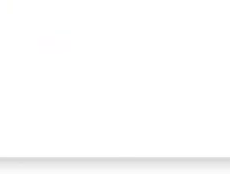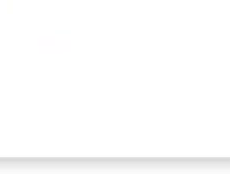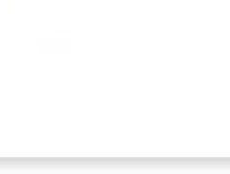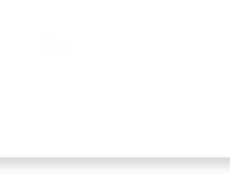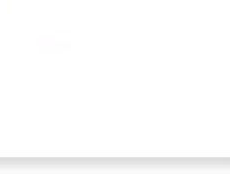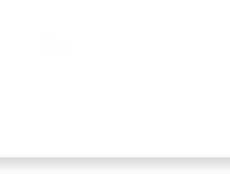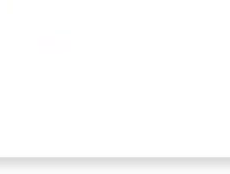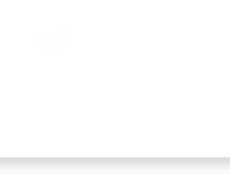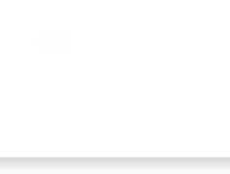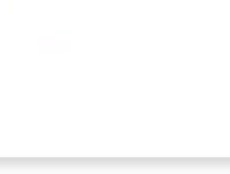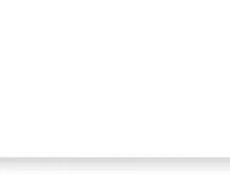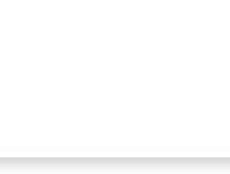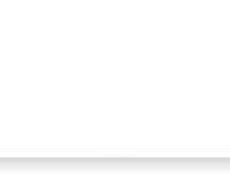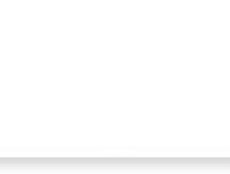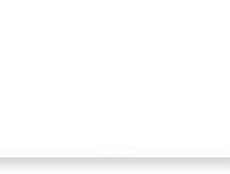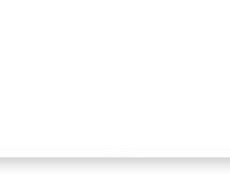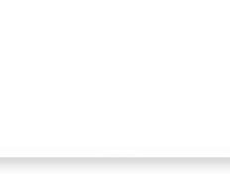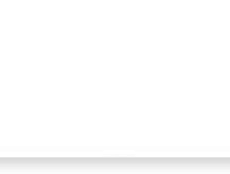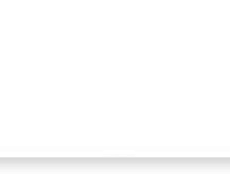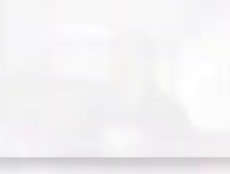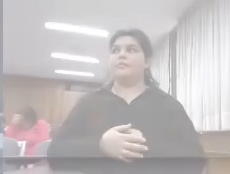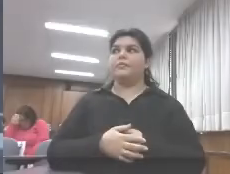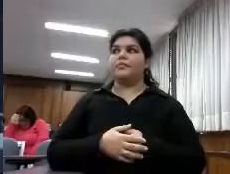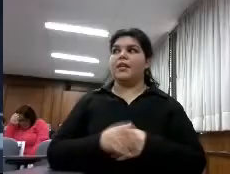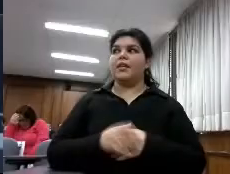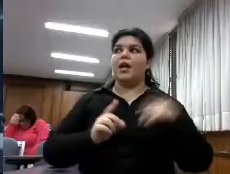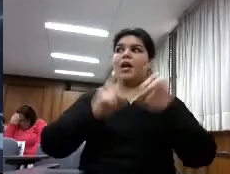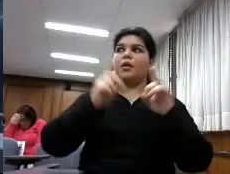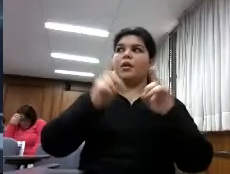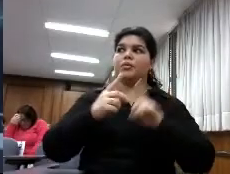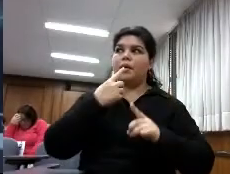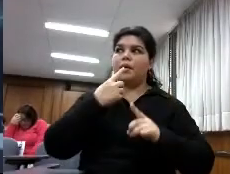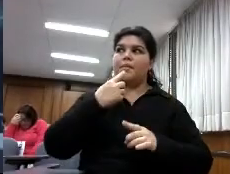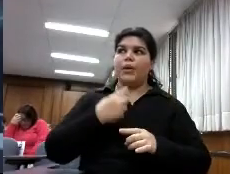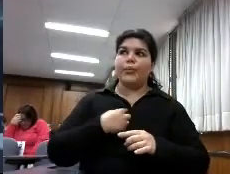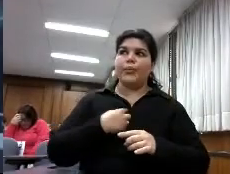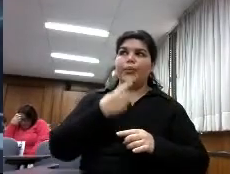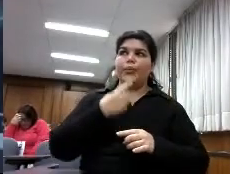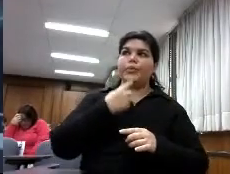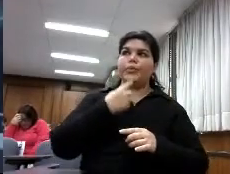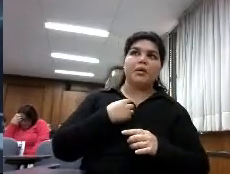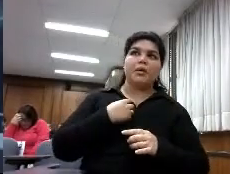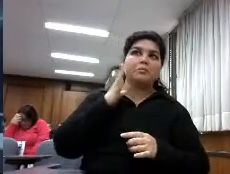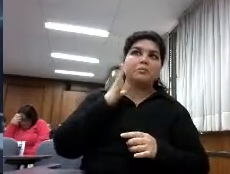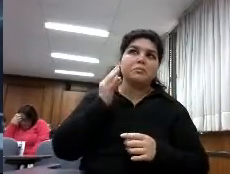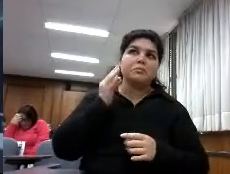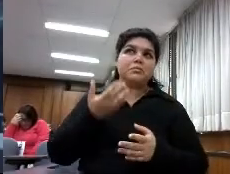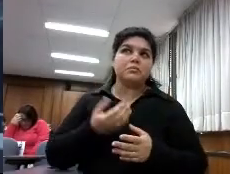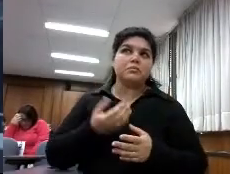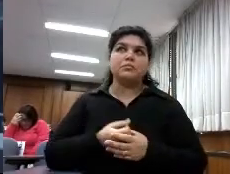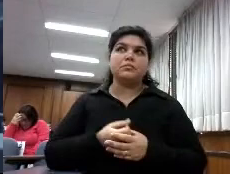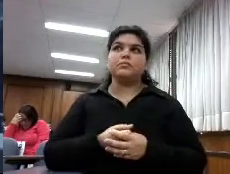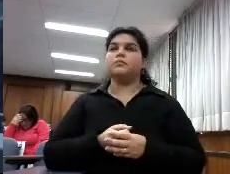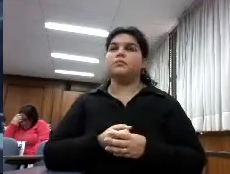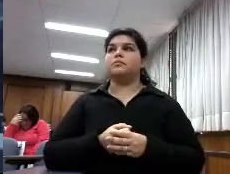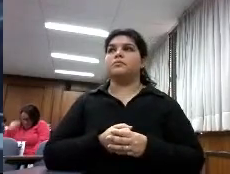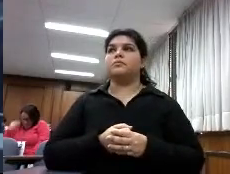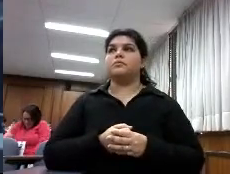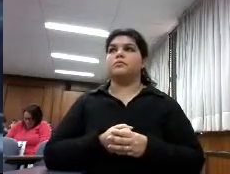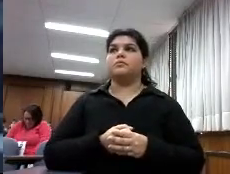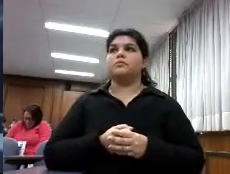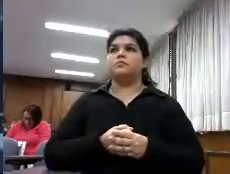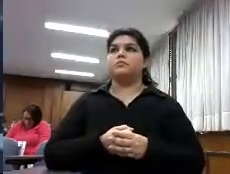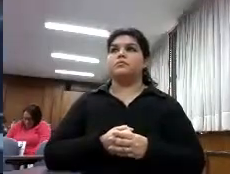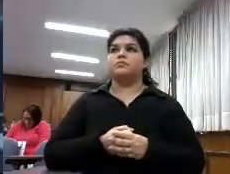si hay alguna cuestión no sé si hay tiempo que digan los organizadores o al final si hay alguna pregunta